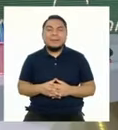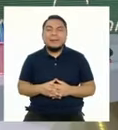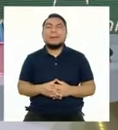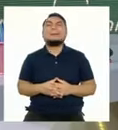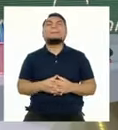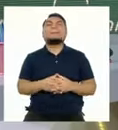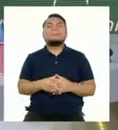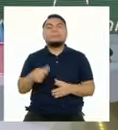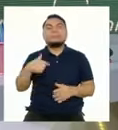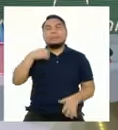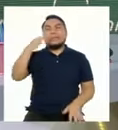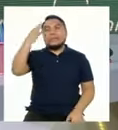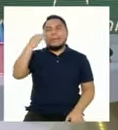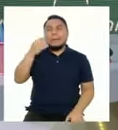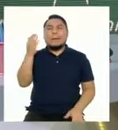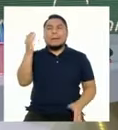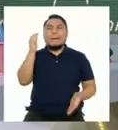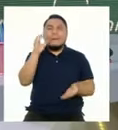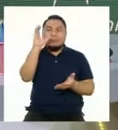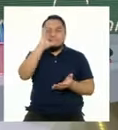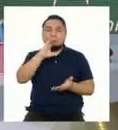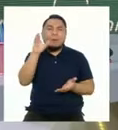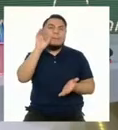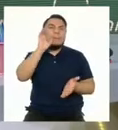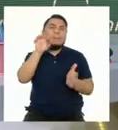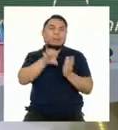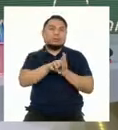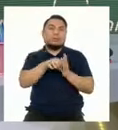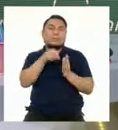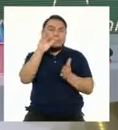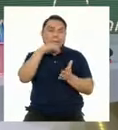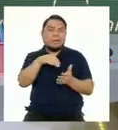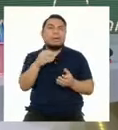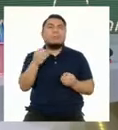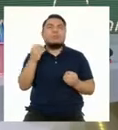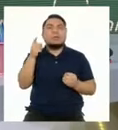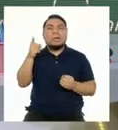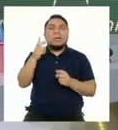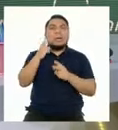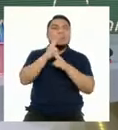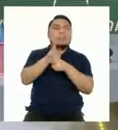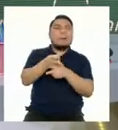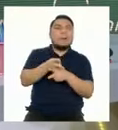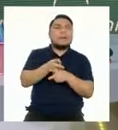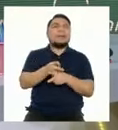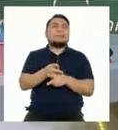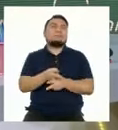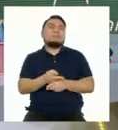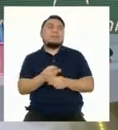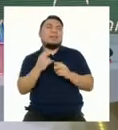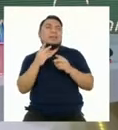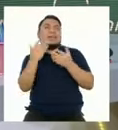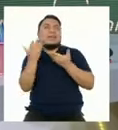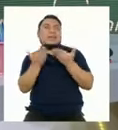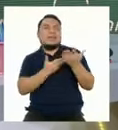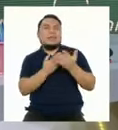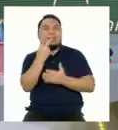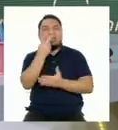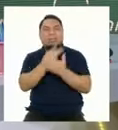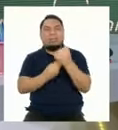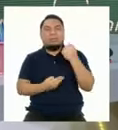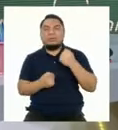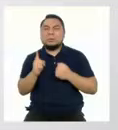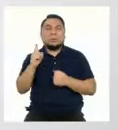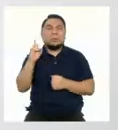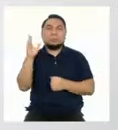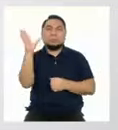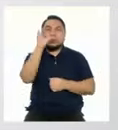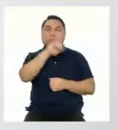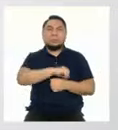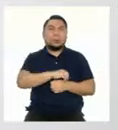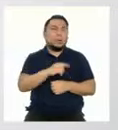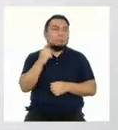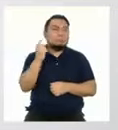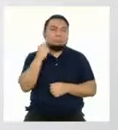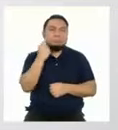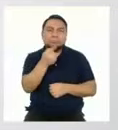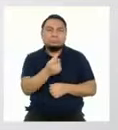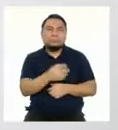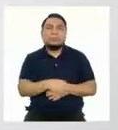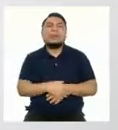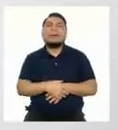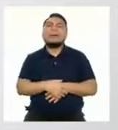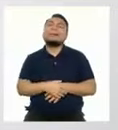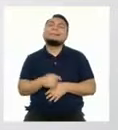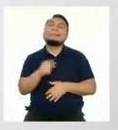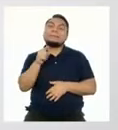Creo que voy a buscar más ejemplos porque eso de empresa prestadora mixta no lo había escuchado nunca. Me